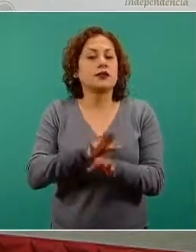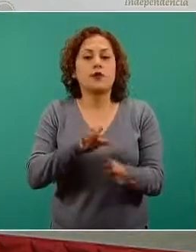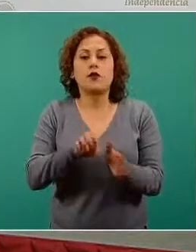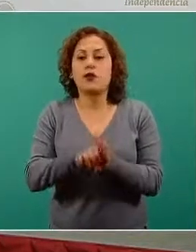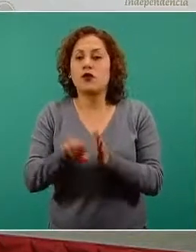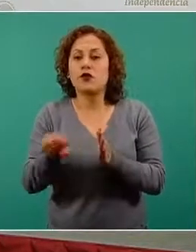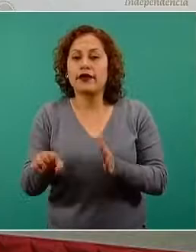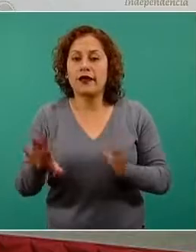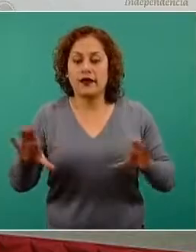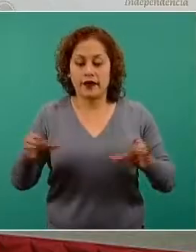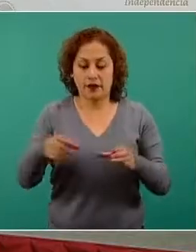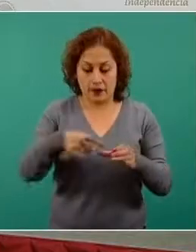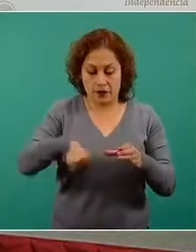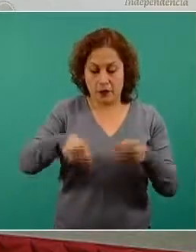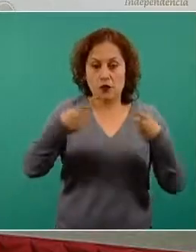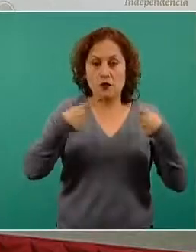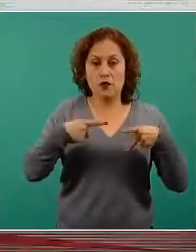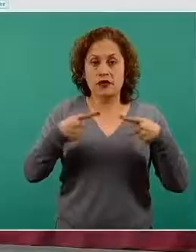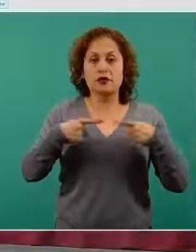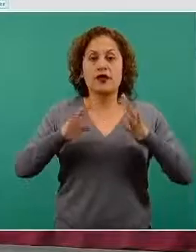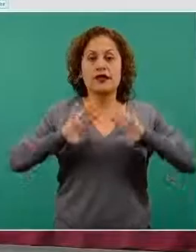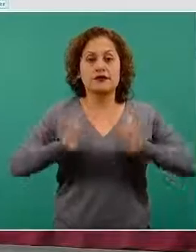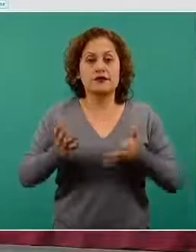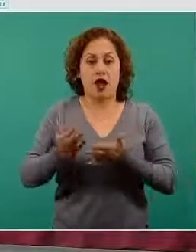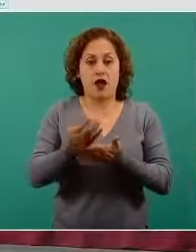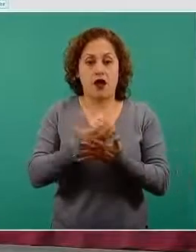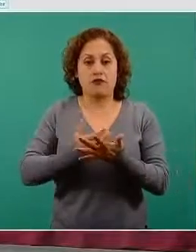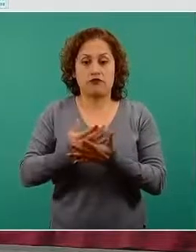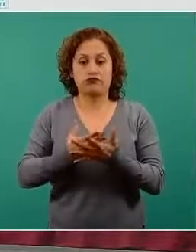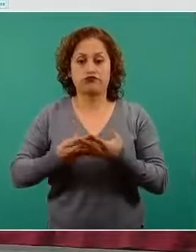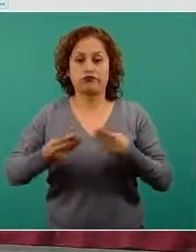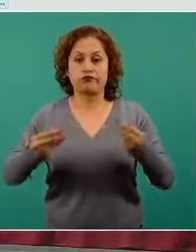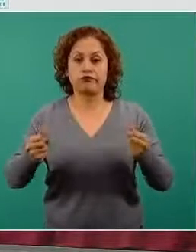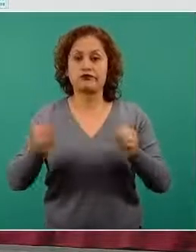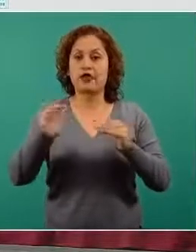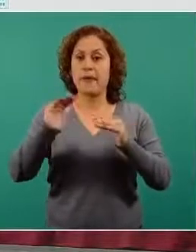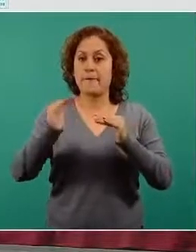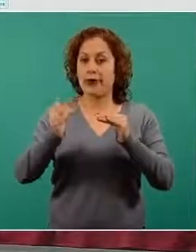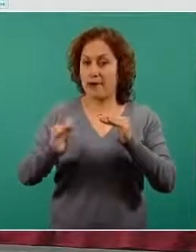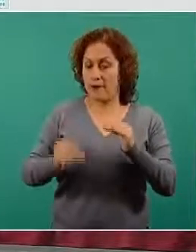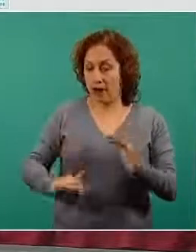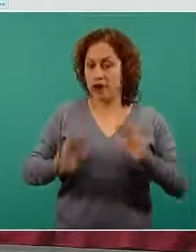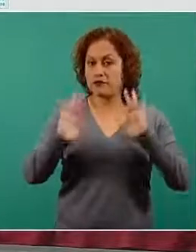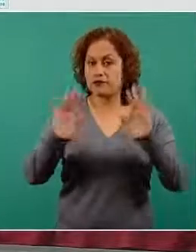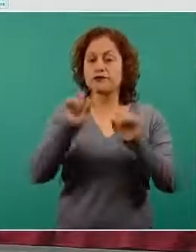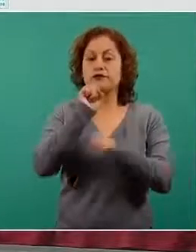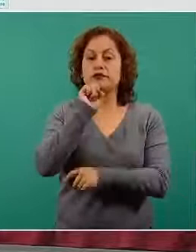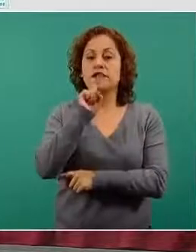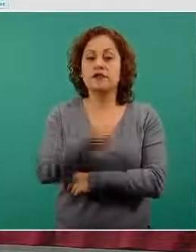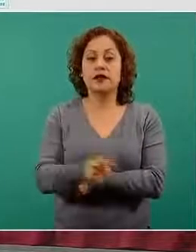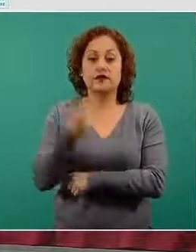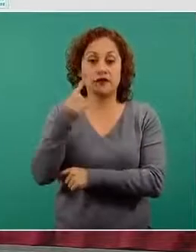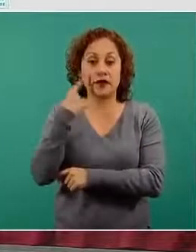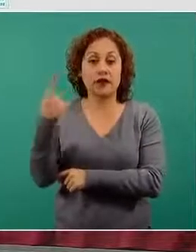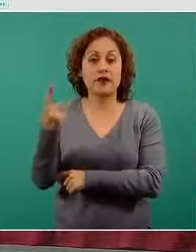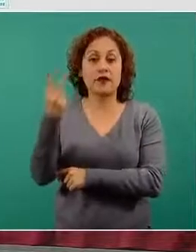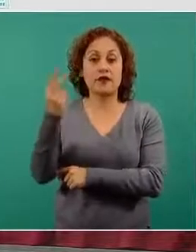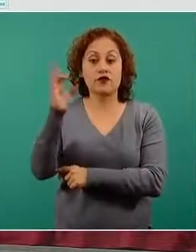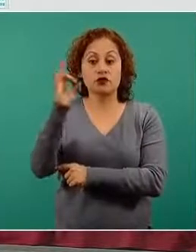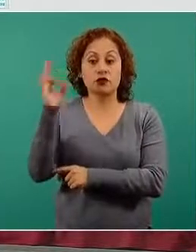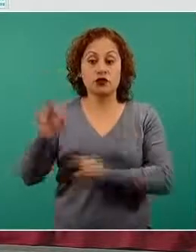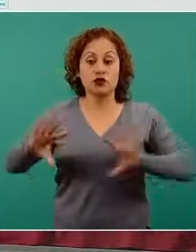recuperado, también va disminuyendo. El 2 por ciento del total de estos 2 millones